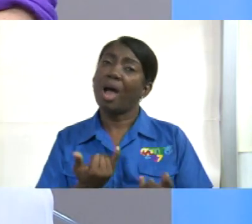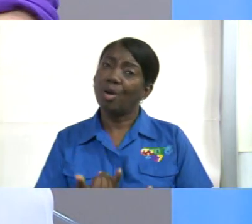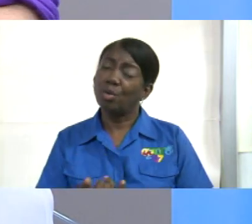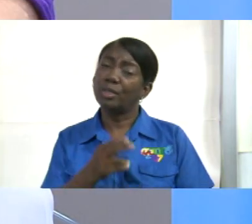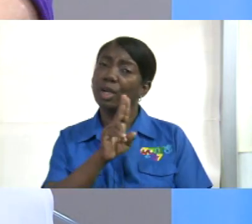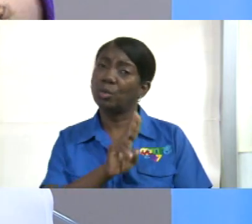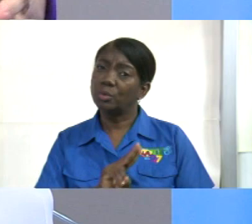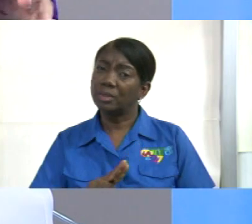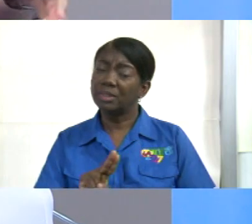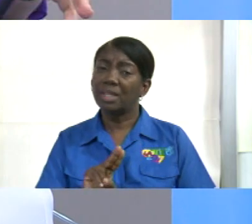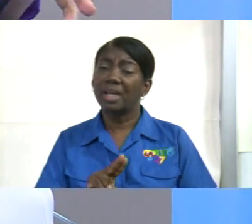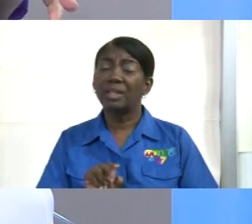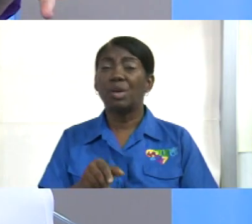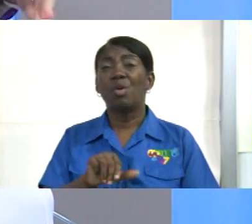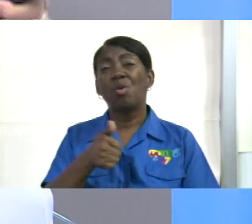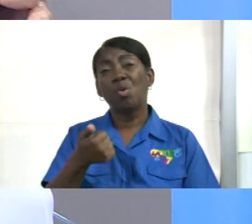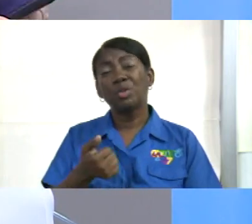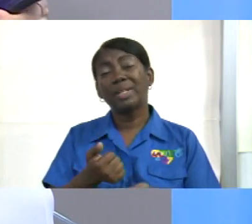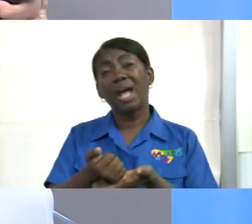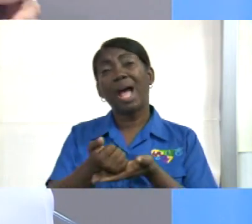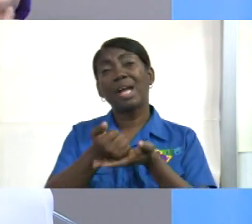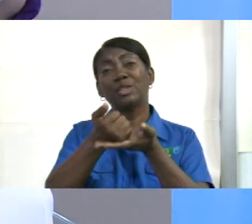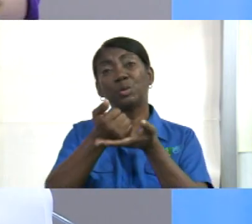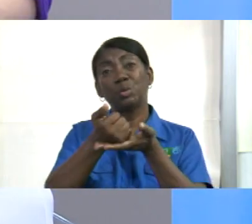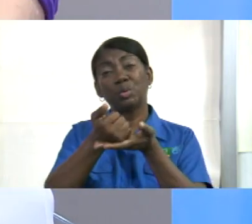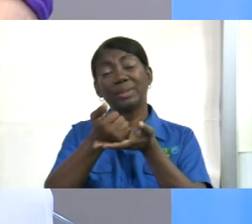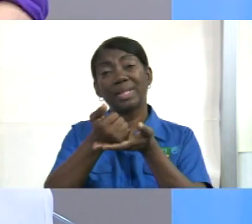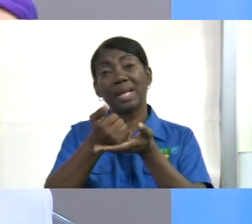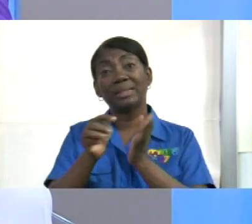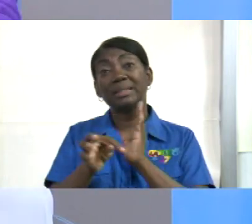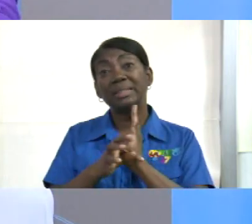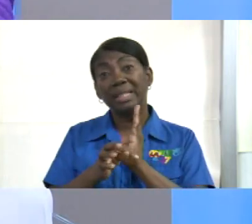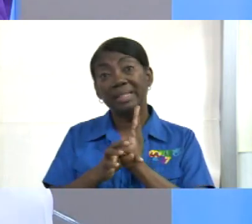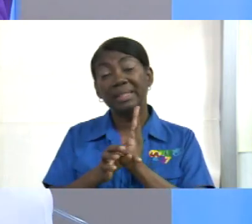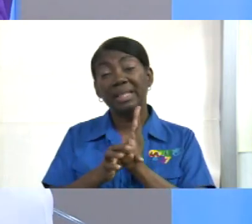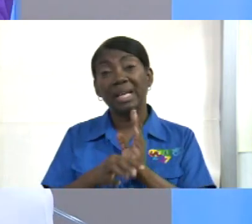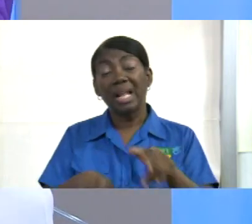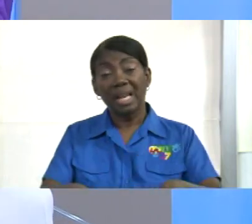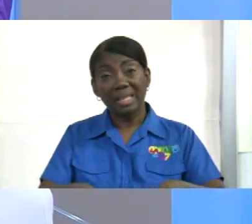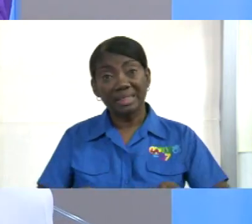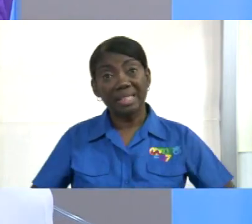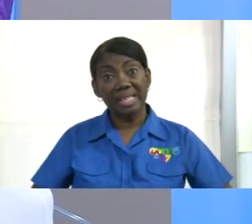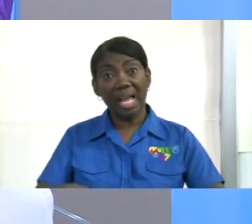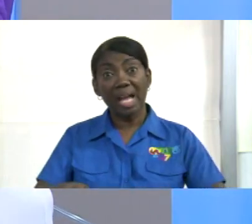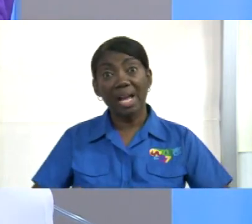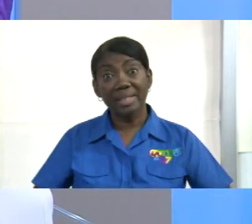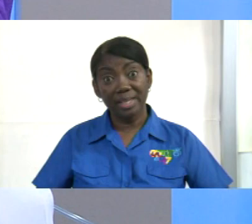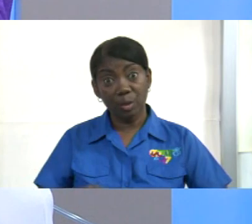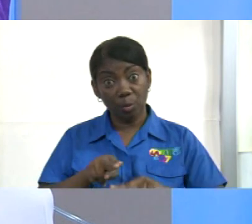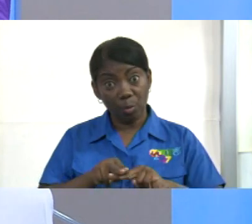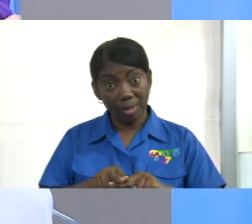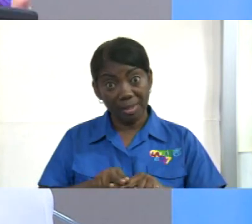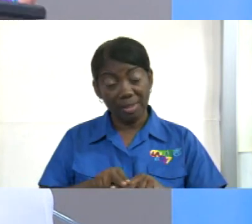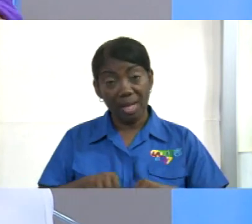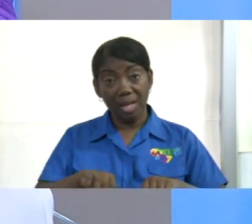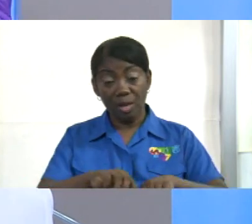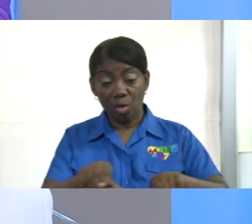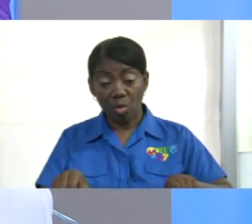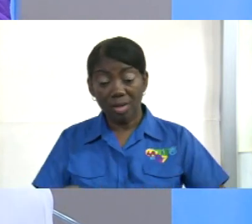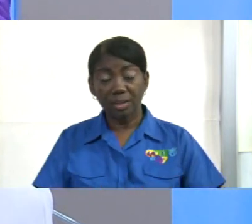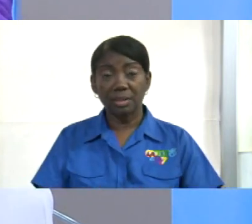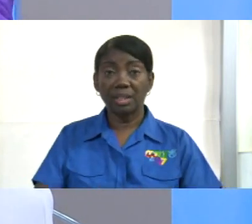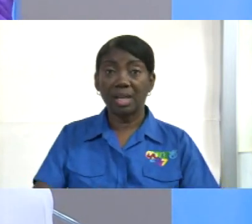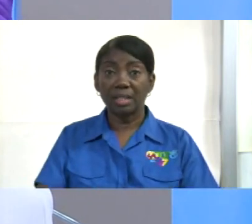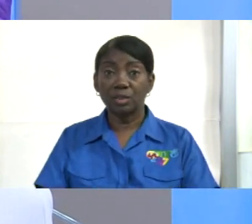otras, lo que llamamos ayudas técnicas, que son las sillas de ruedas, los andadores, para